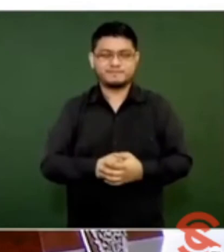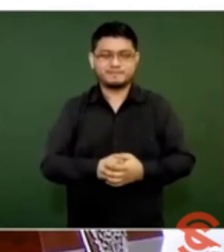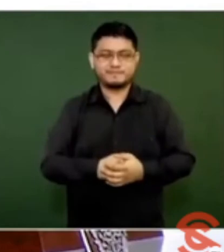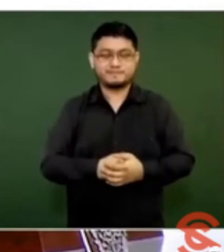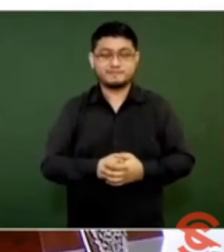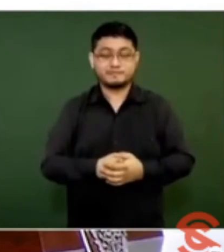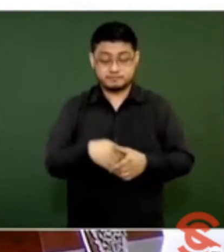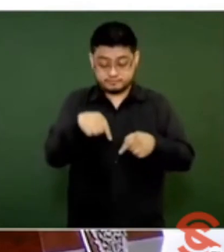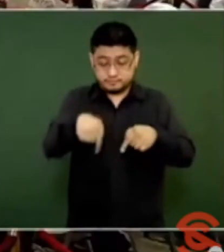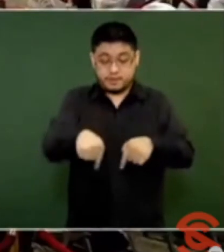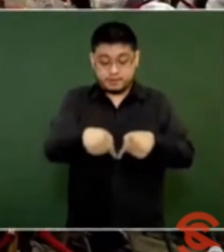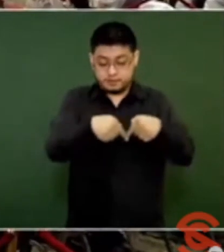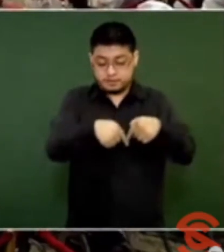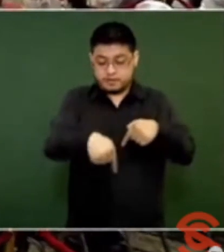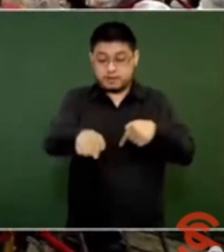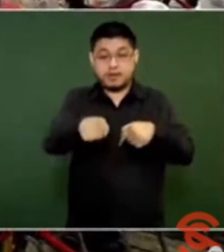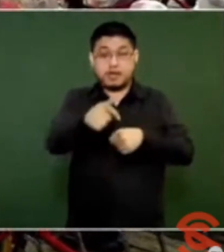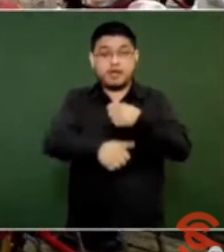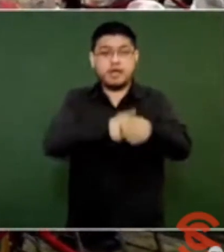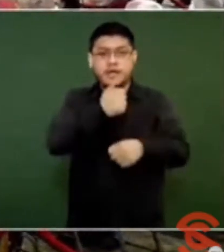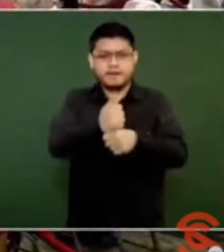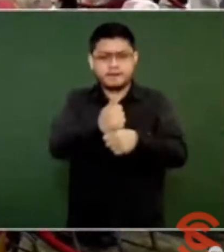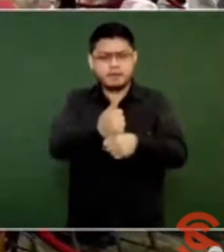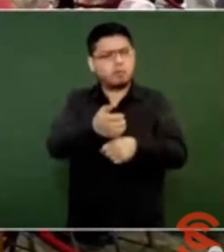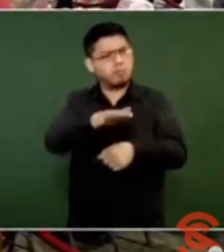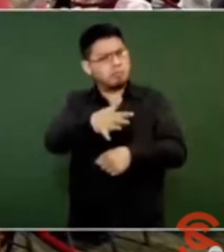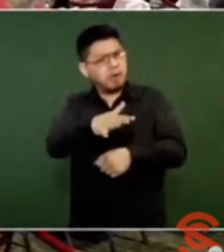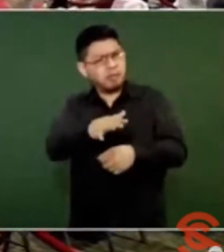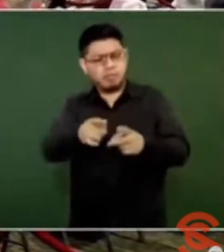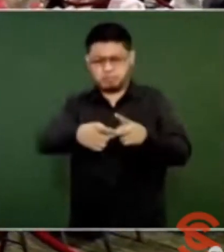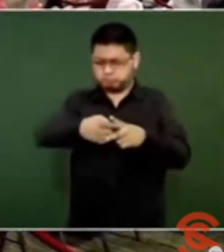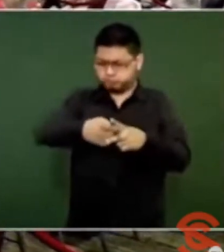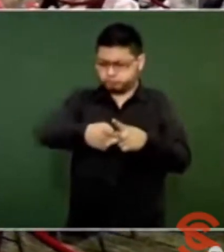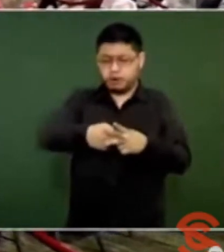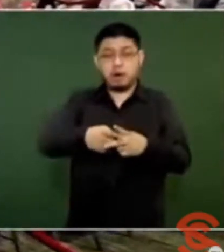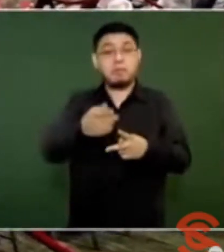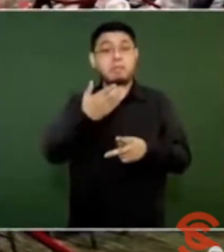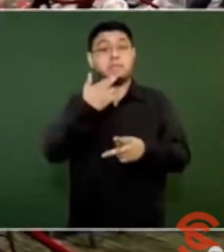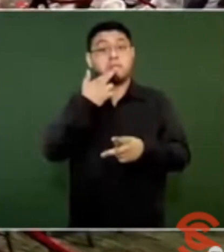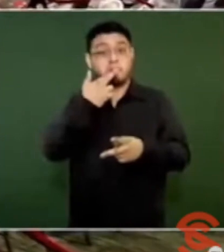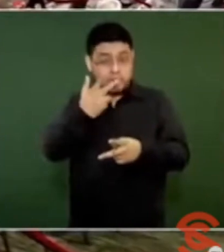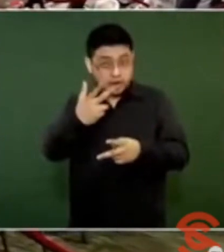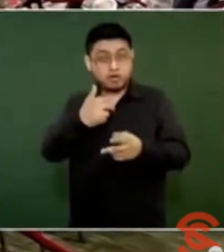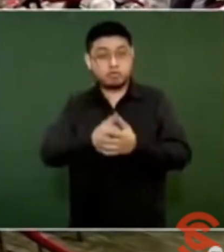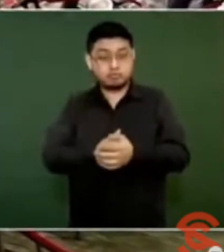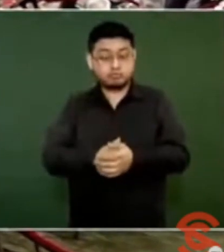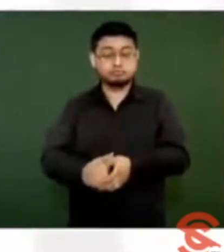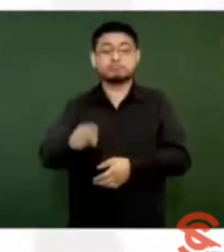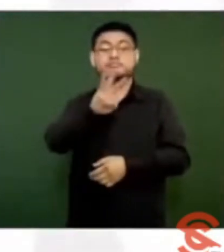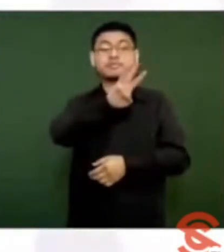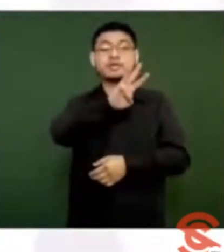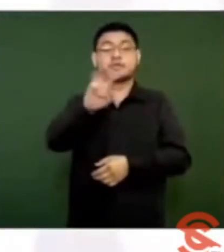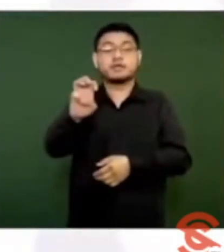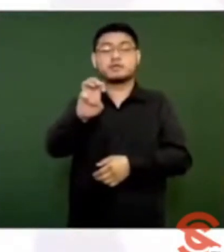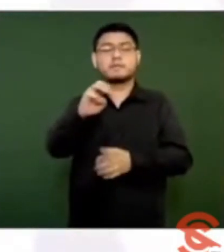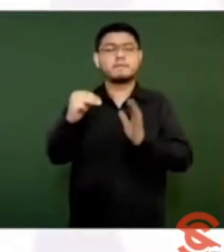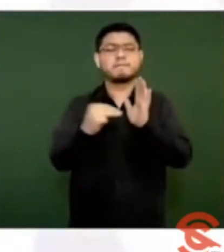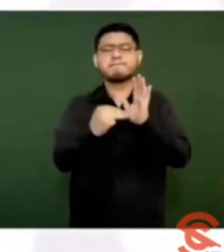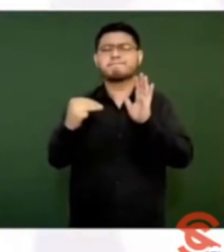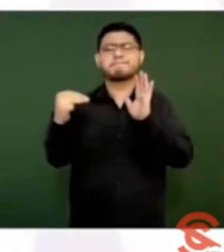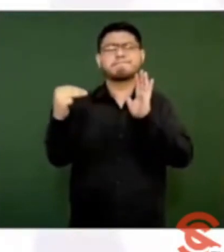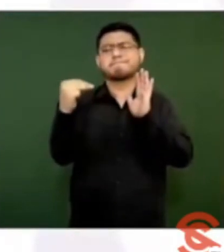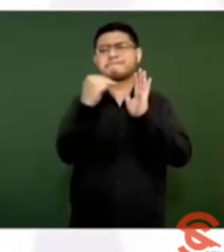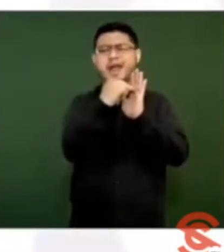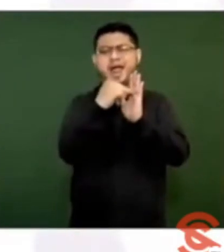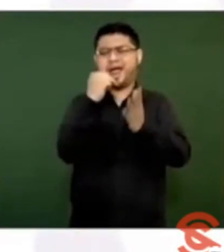presente año lograremos una producción récord de poco más de trescientos millones de